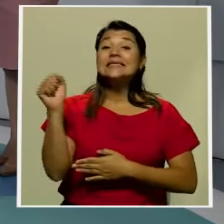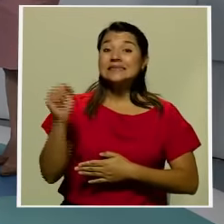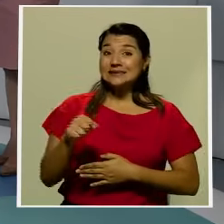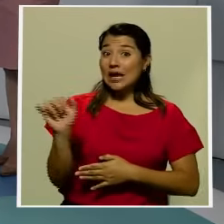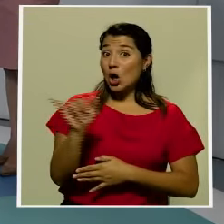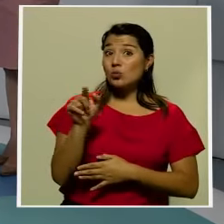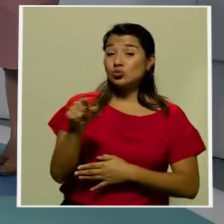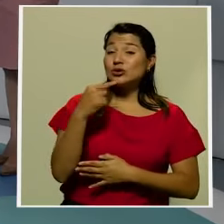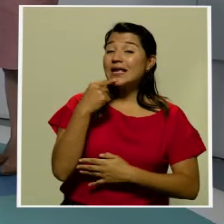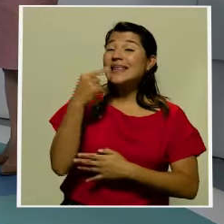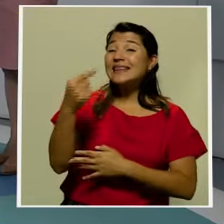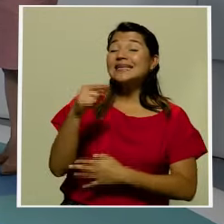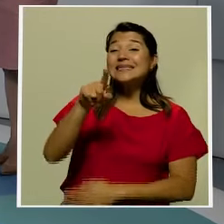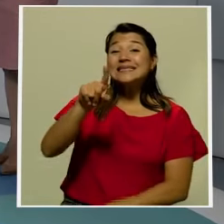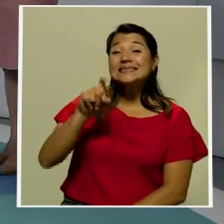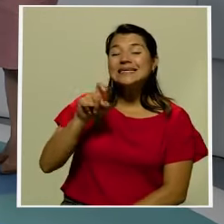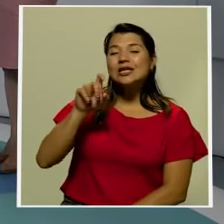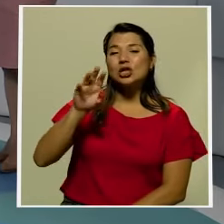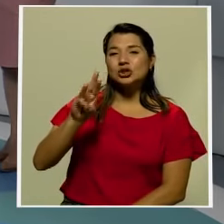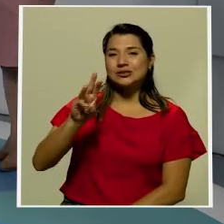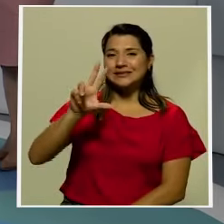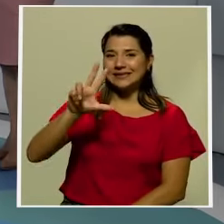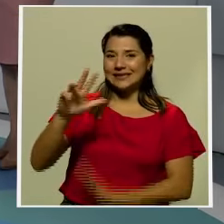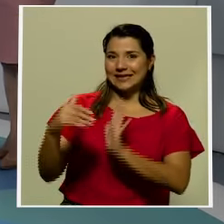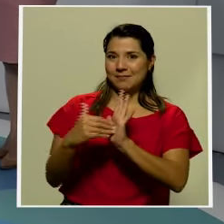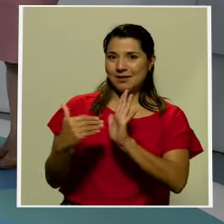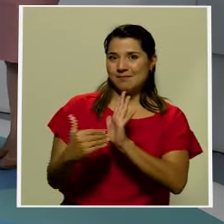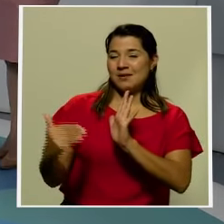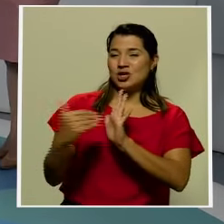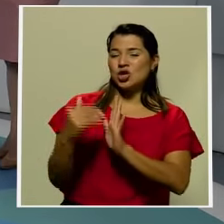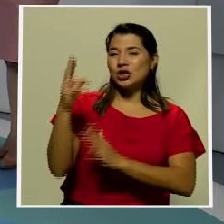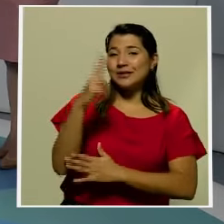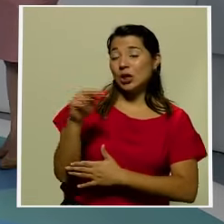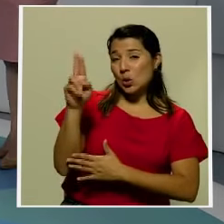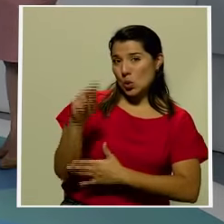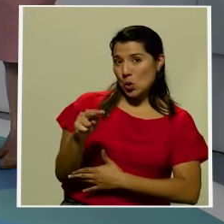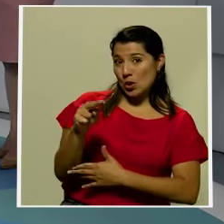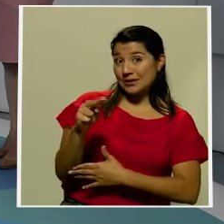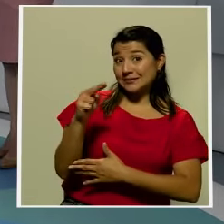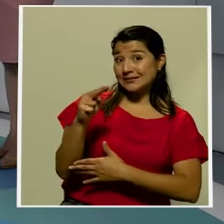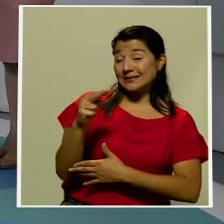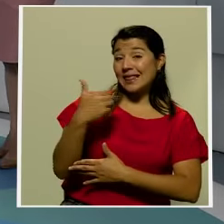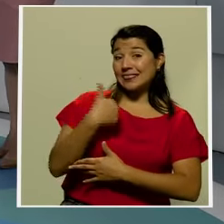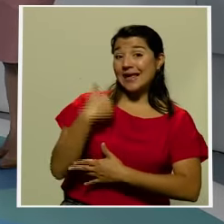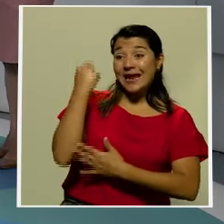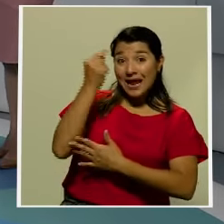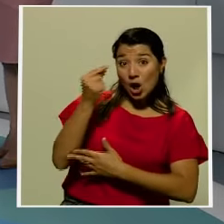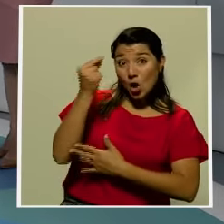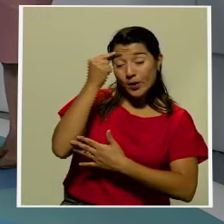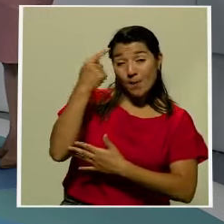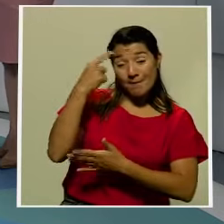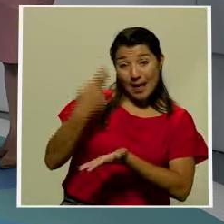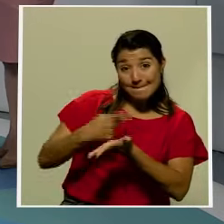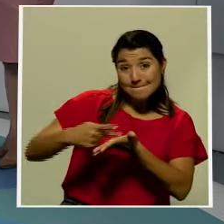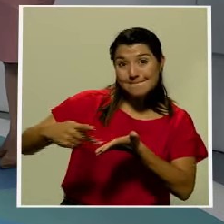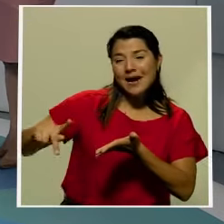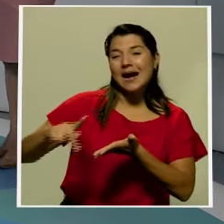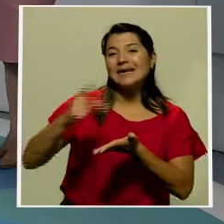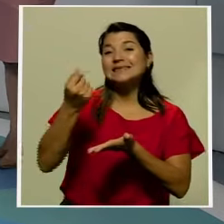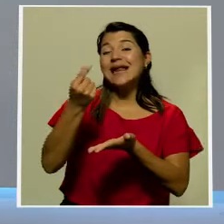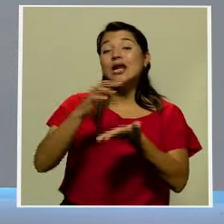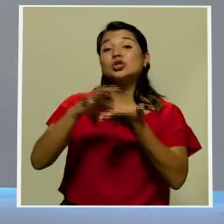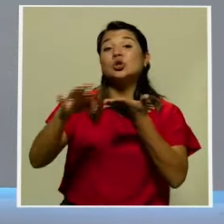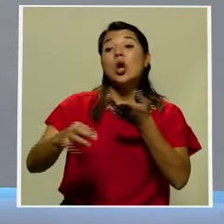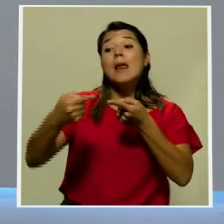como usted lo comenta, son 163 mil millones de colones que el gobierno pagará el próximo 22 de enero. Esta